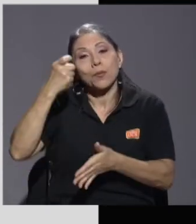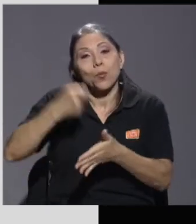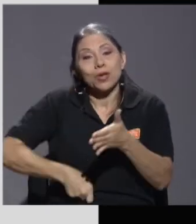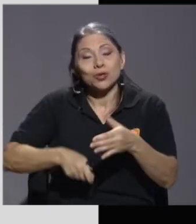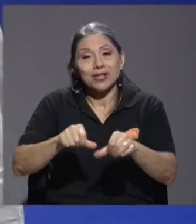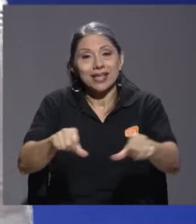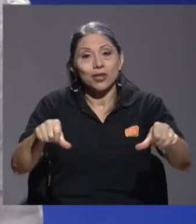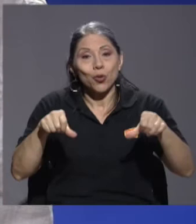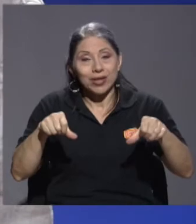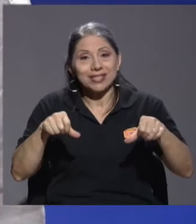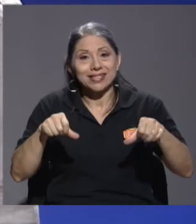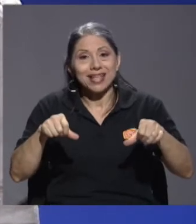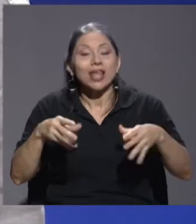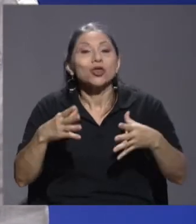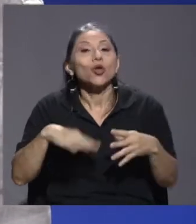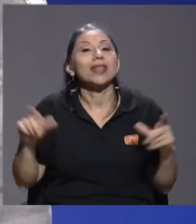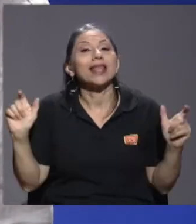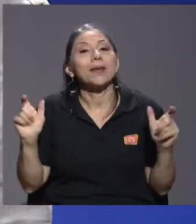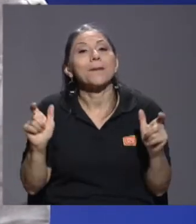Correcto. Eso.